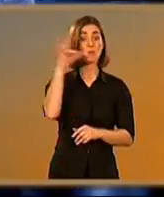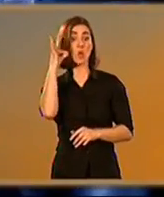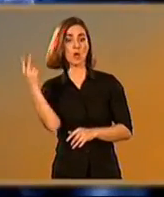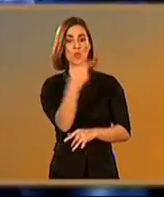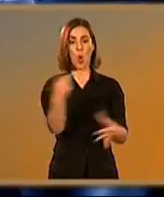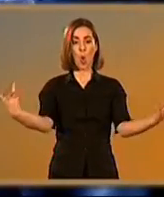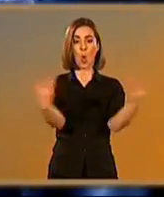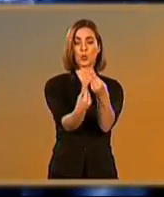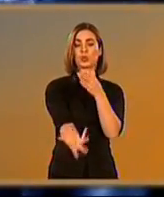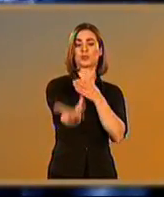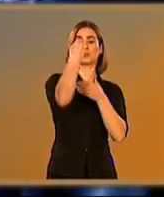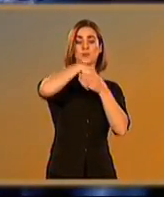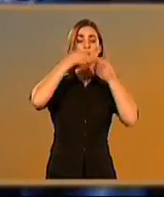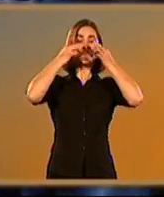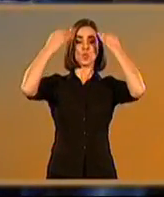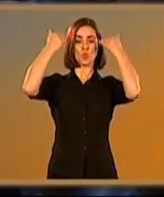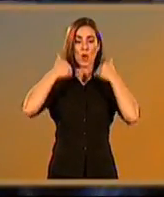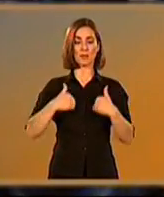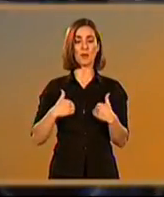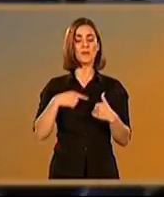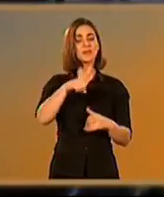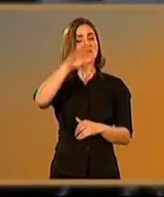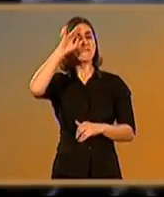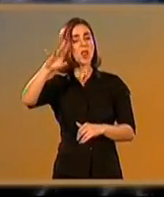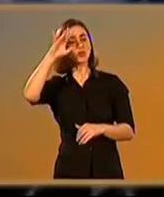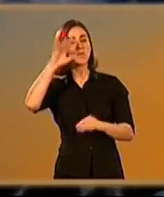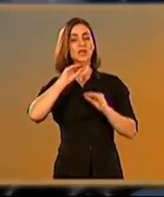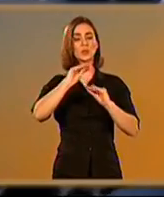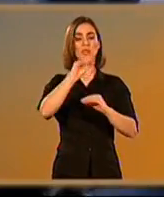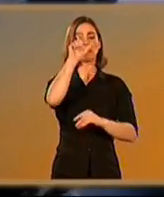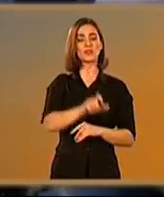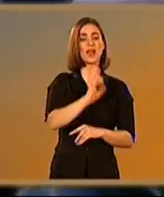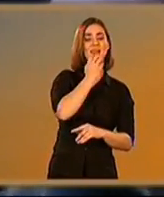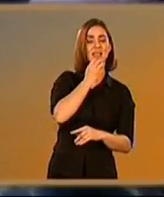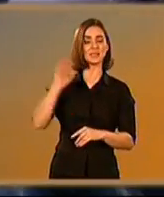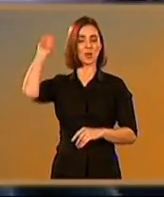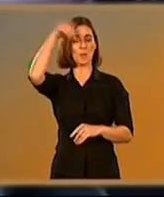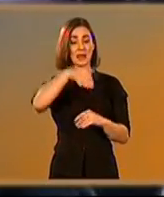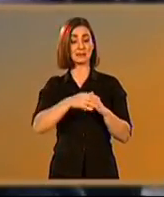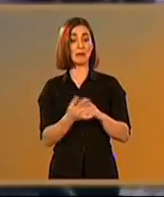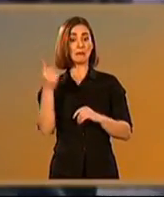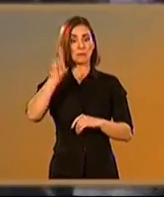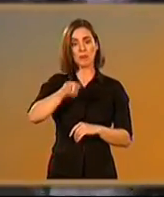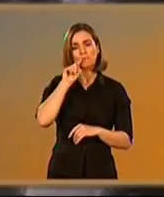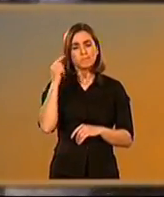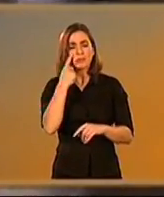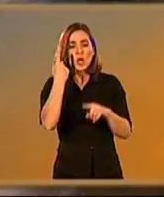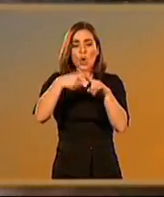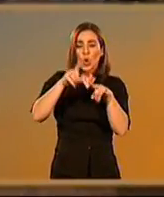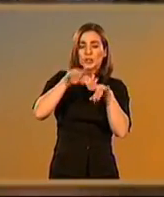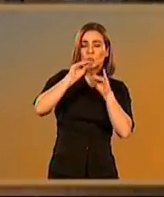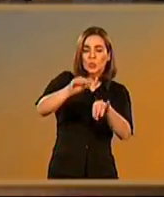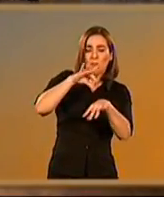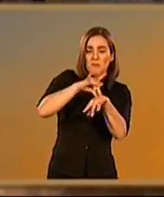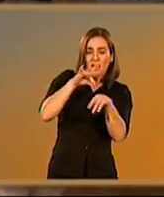que reproduce la ambigüedad de la concepción que del mundo tenía en las culturas griegas y romana, y que se convierte en la síntesis de la dualidad